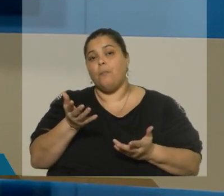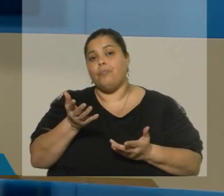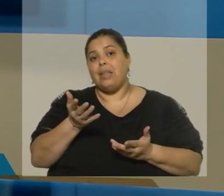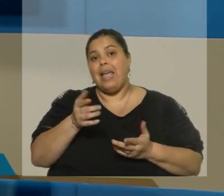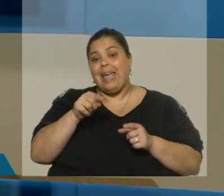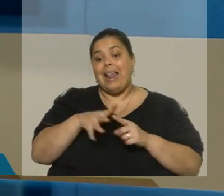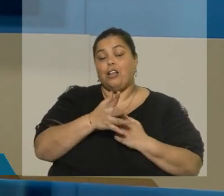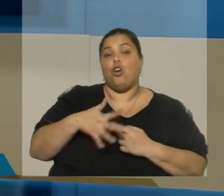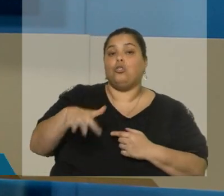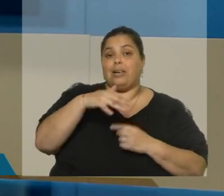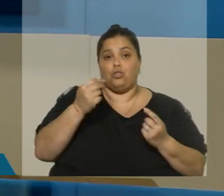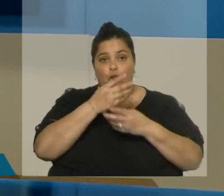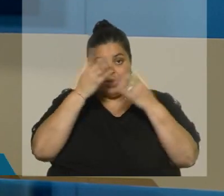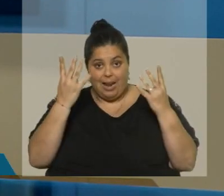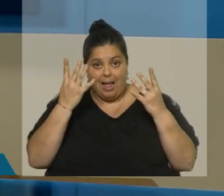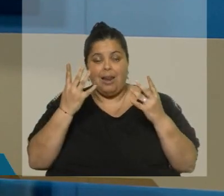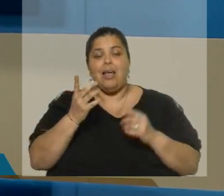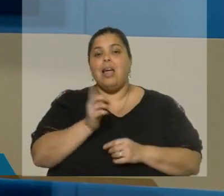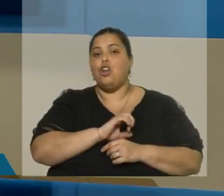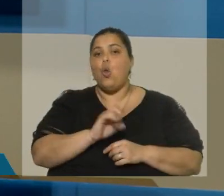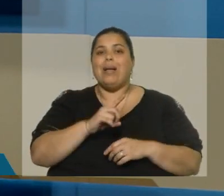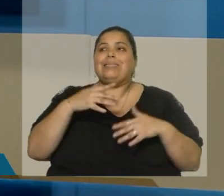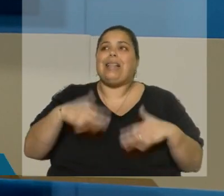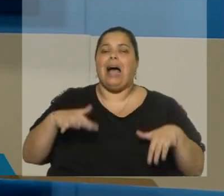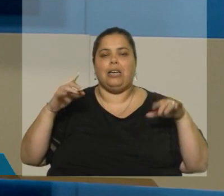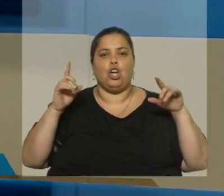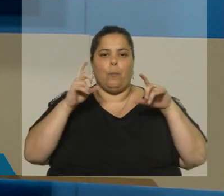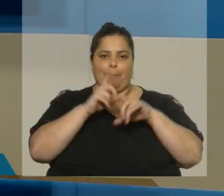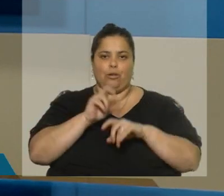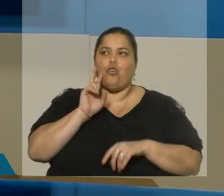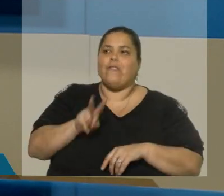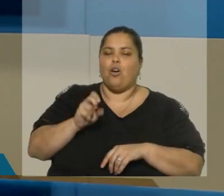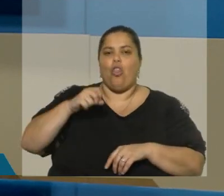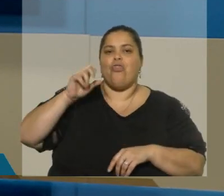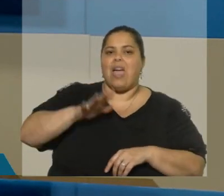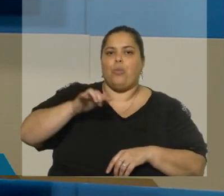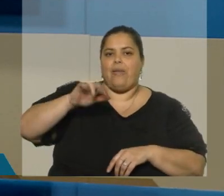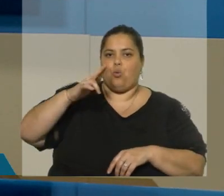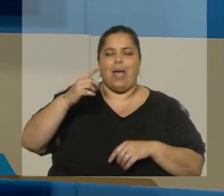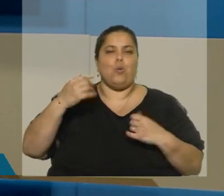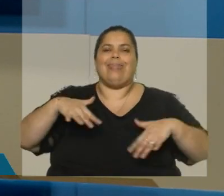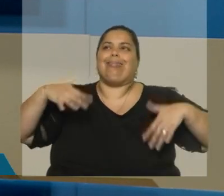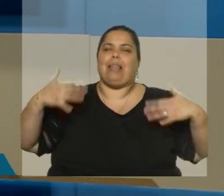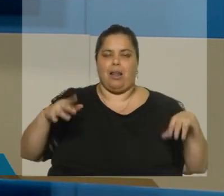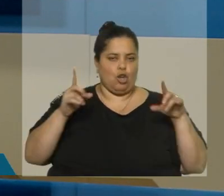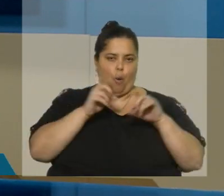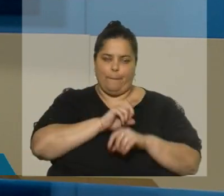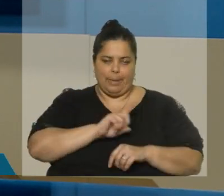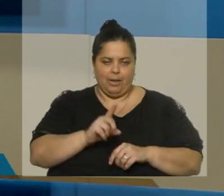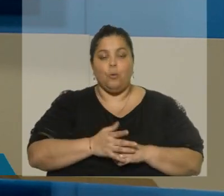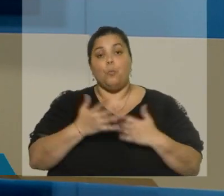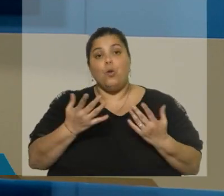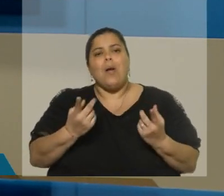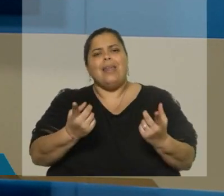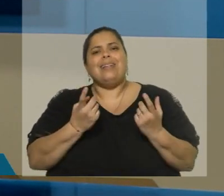del contexto general no es tan complejo viendo la deuda uruguaya. ¿Y cuáles son las necesidades con esa deuda que